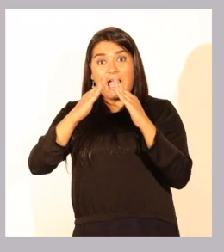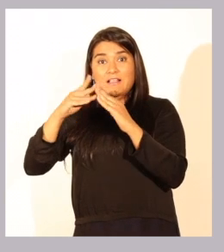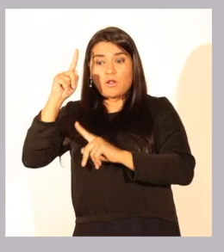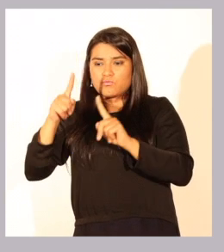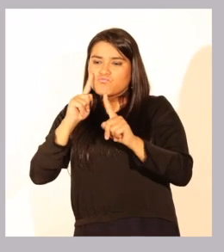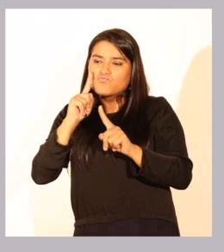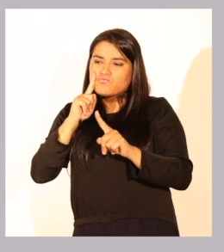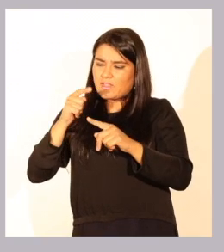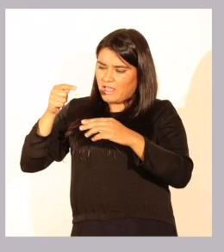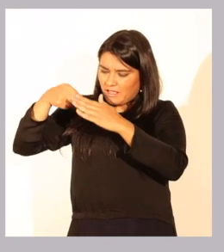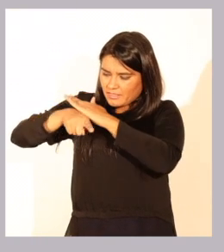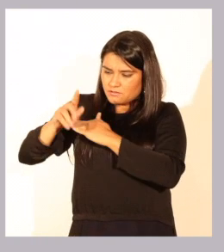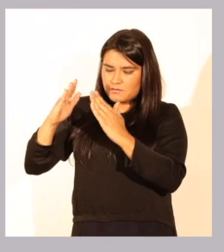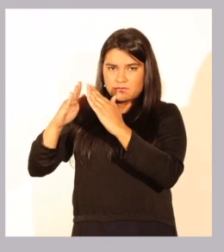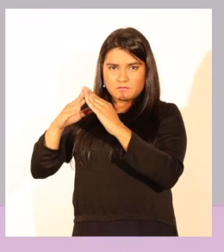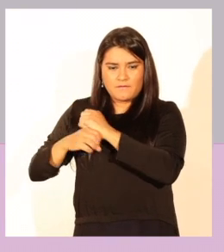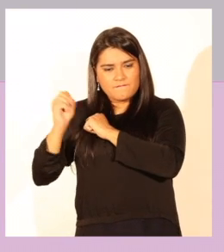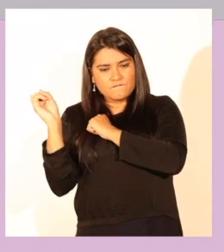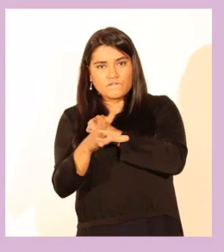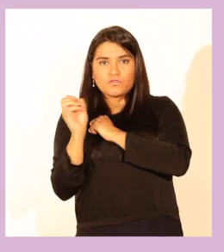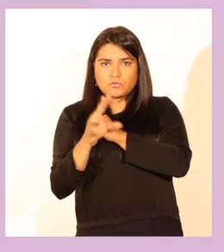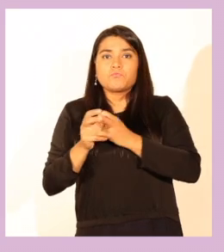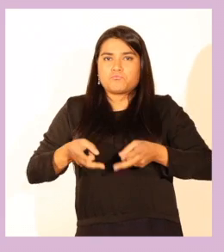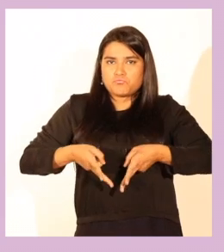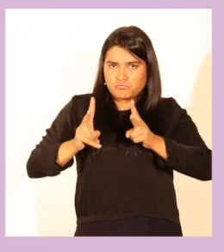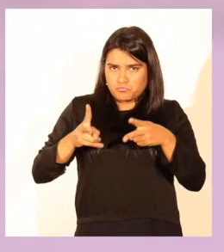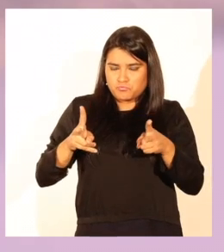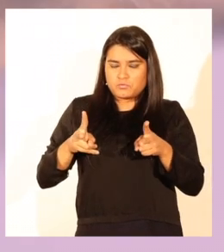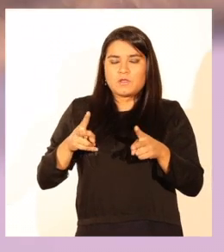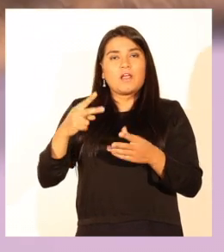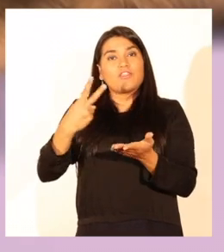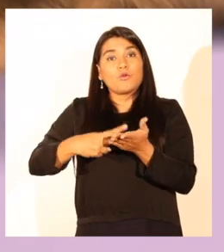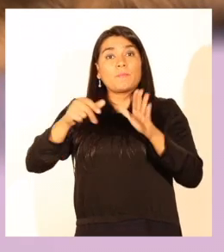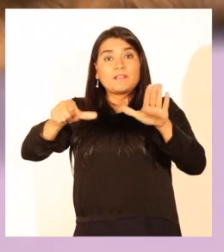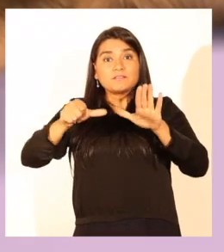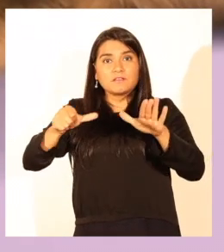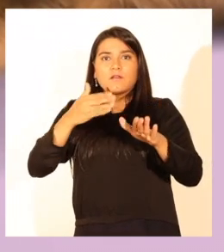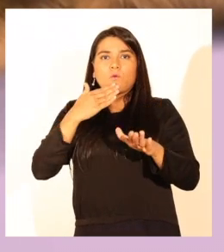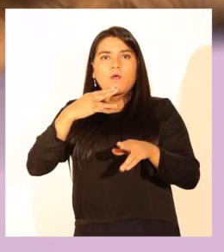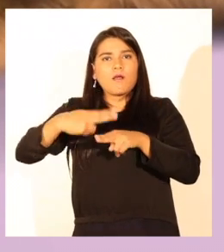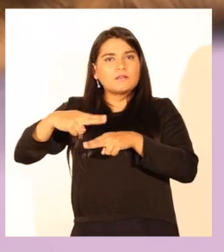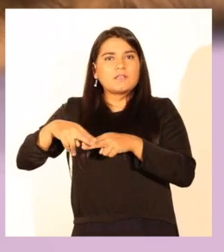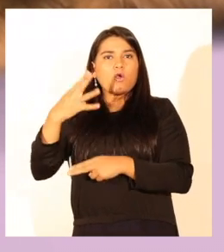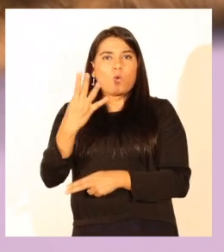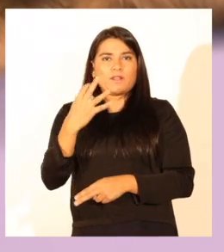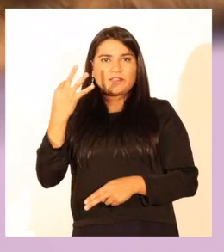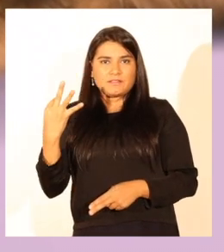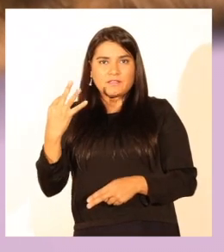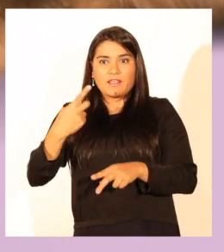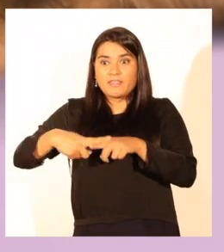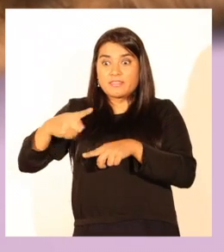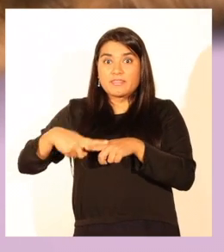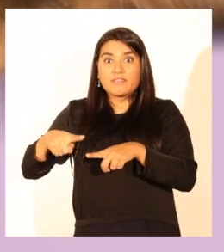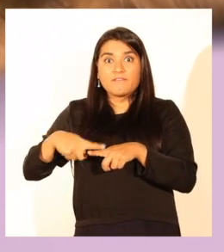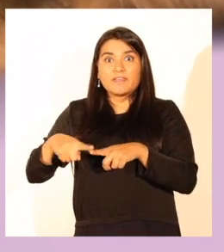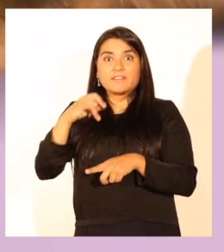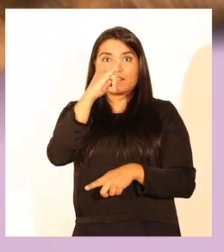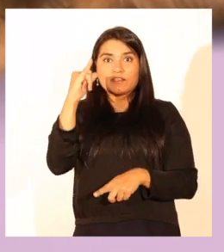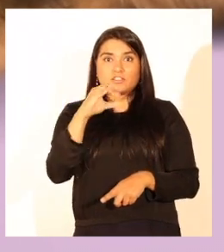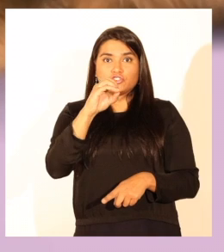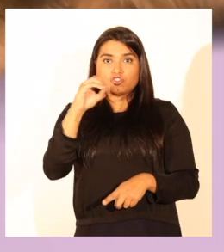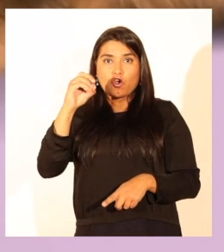deshicieran de residuos de mayor volumen. En la misma línea, en 2016 se llevaron a cabo 43 operativos de